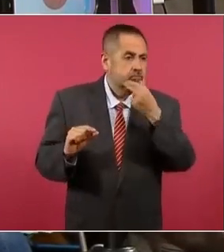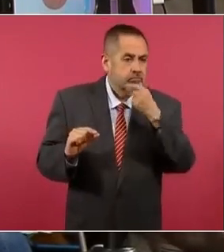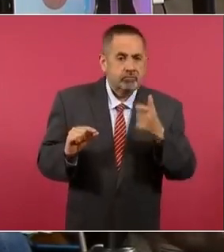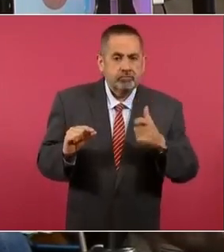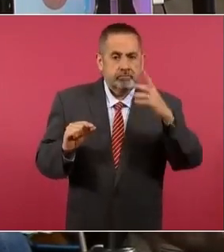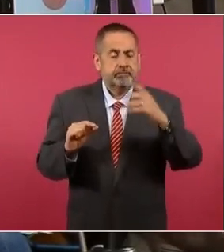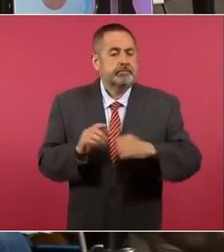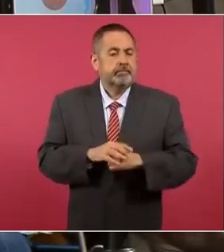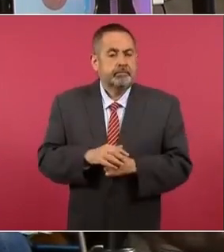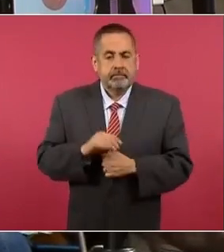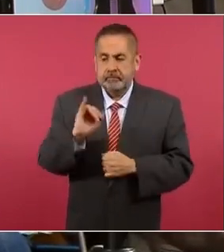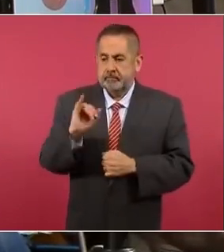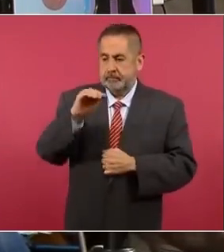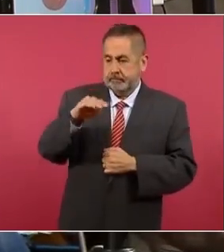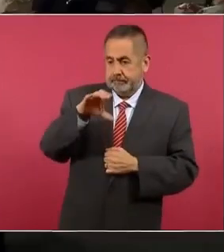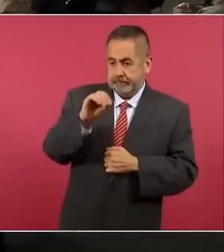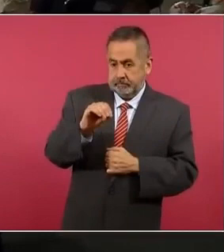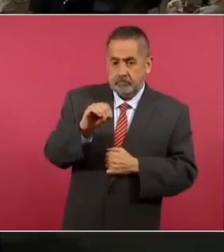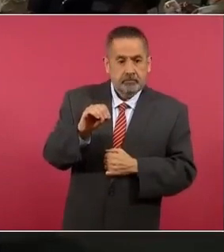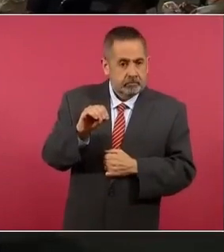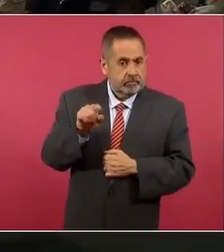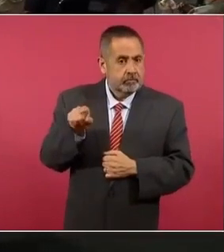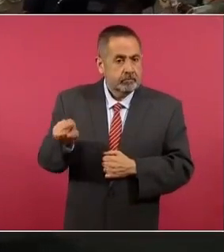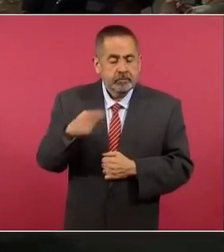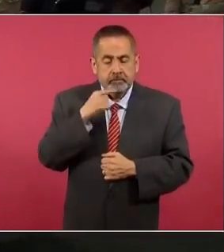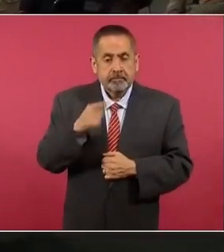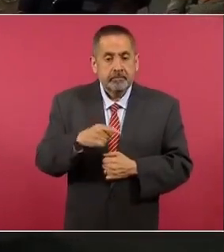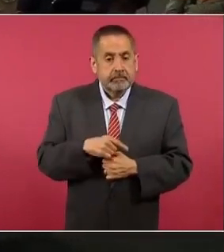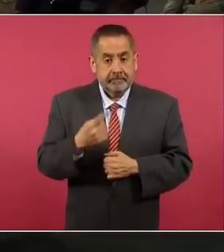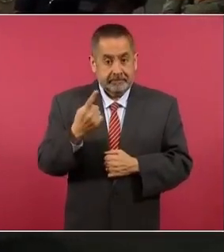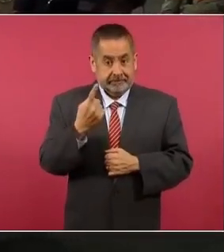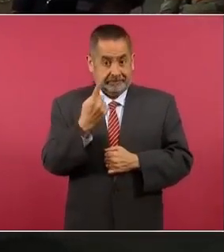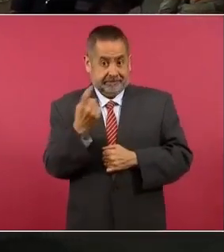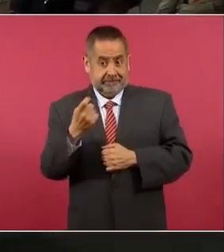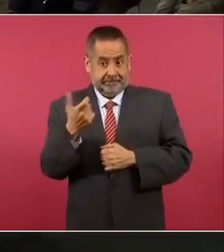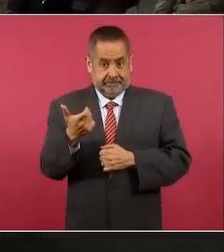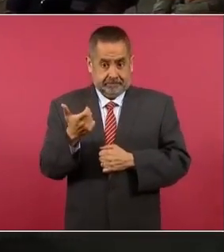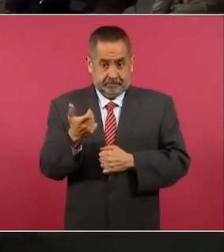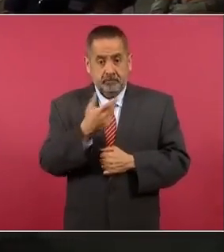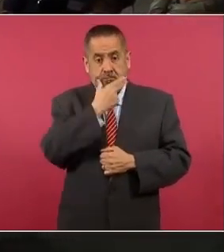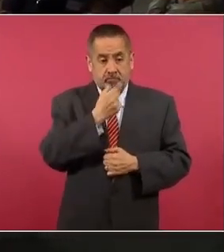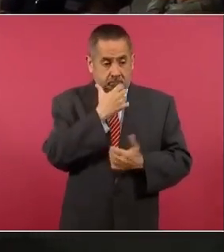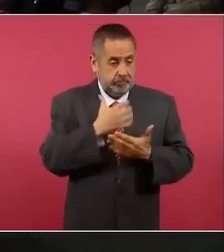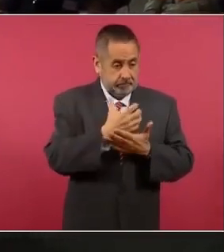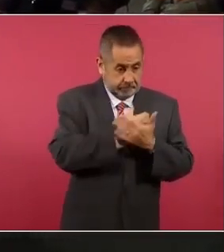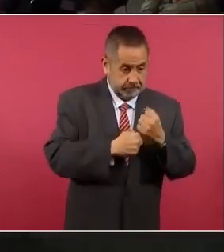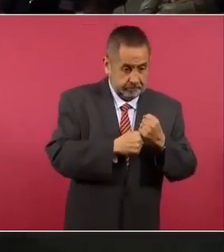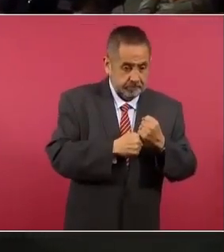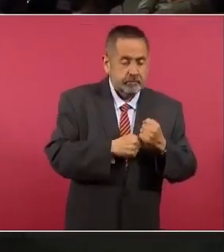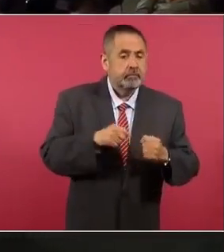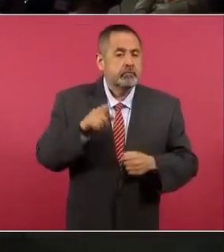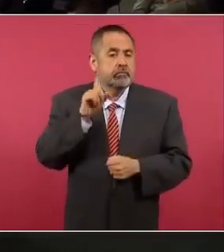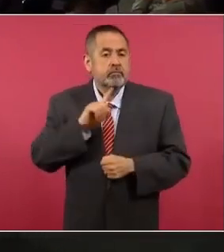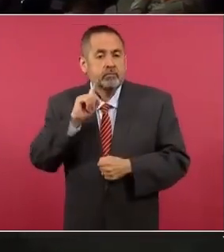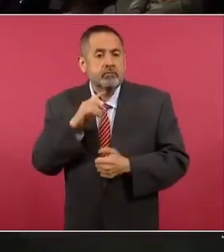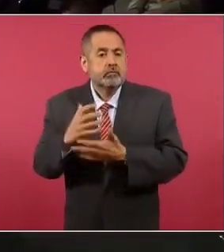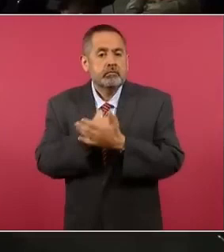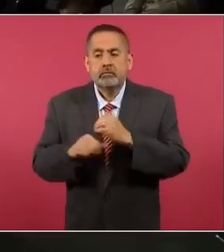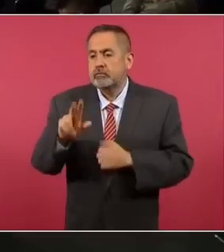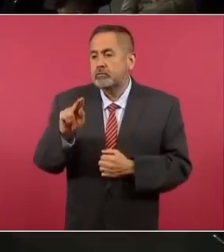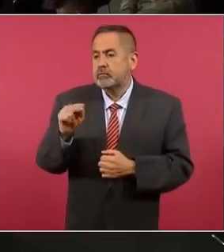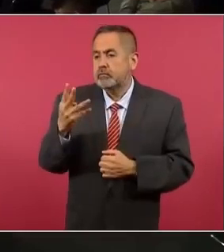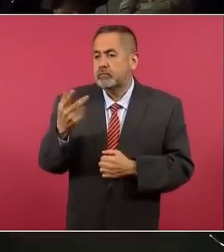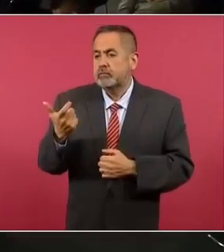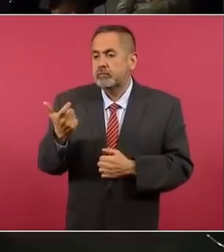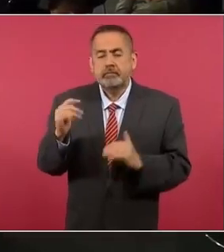Competitividad, el INCO, dice que por cada 100 pesos que perciben los hombres, 84 ganan las mujeres. No